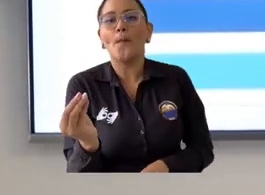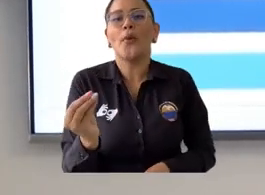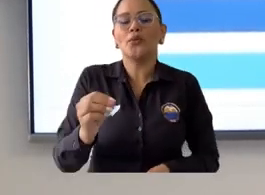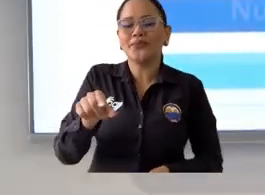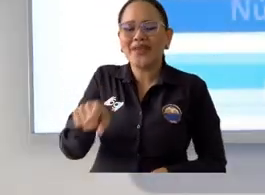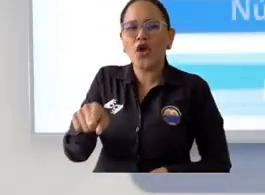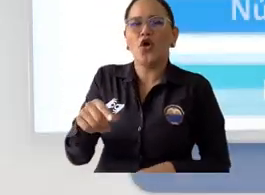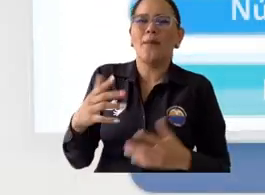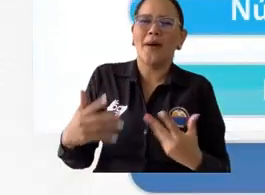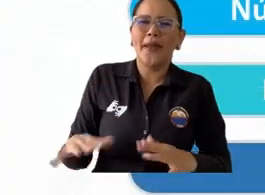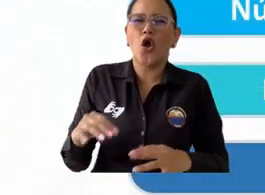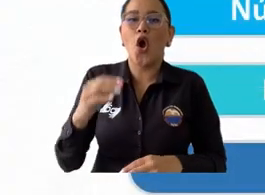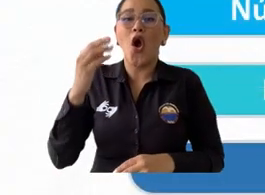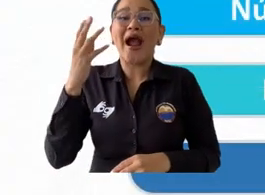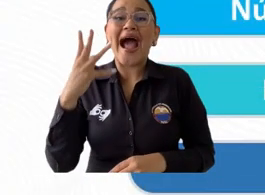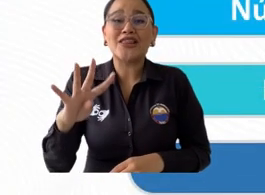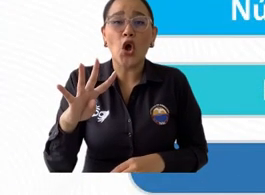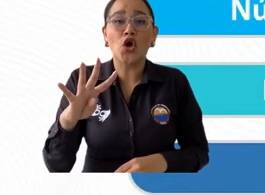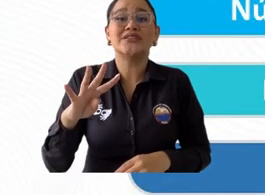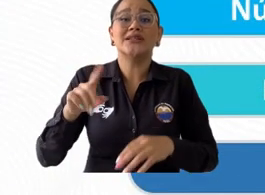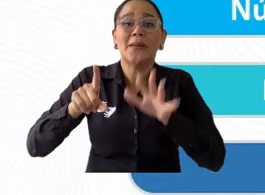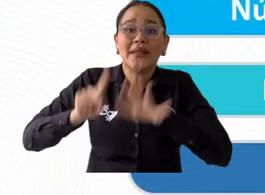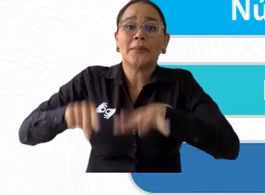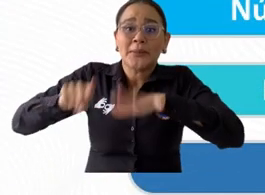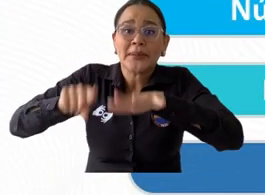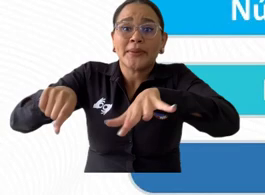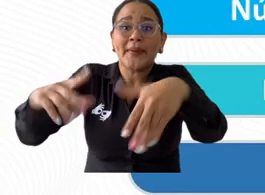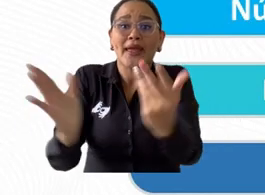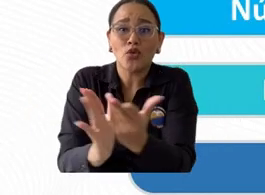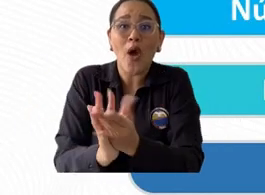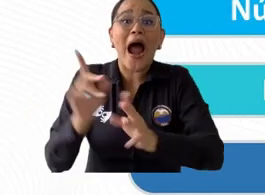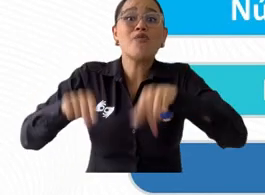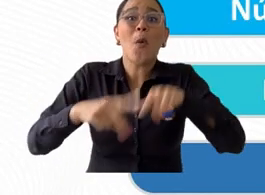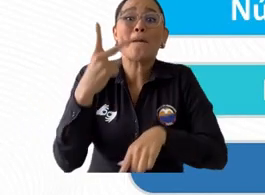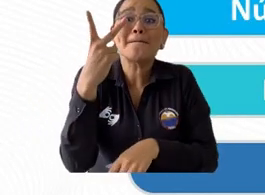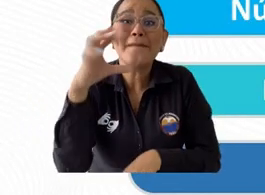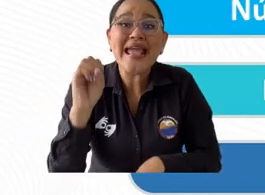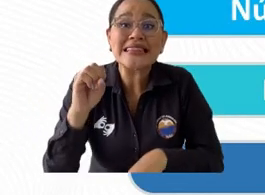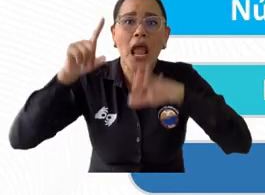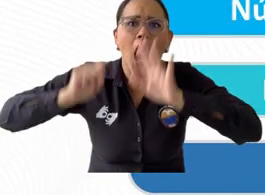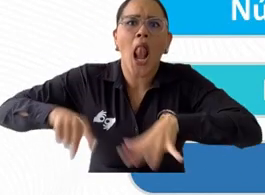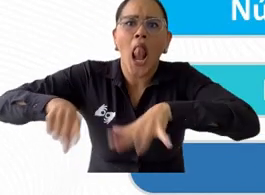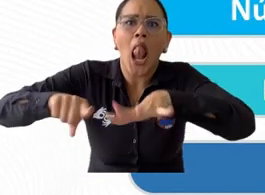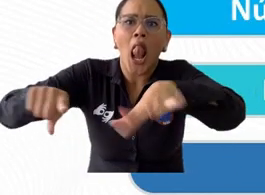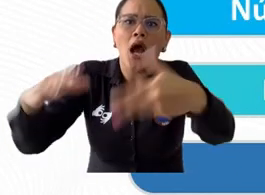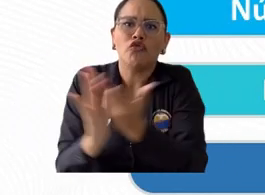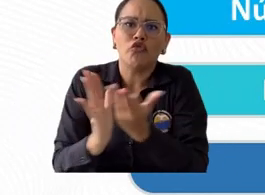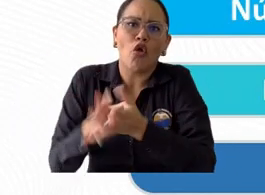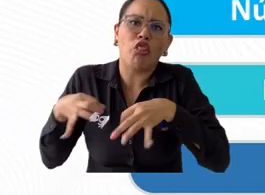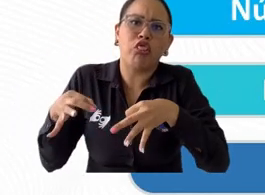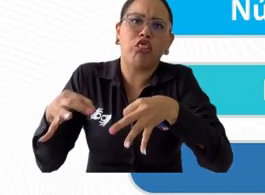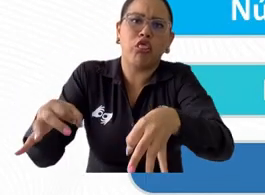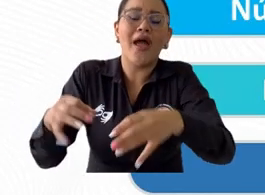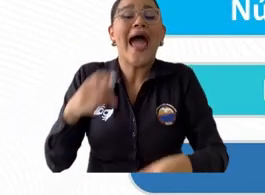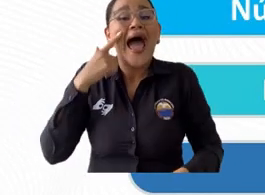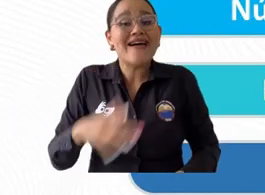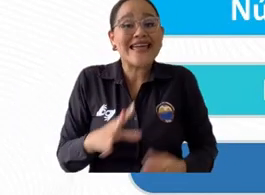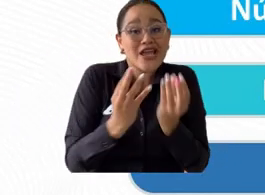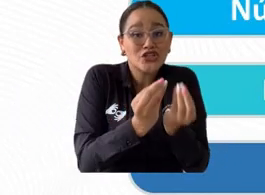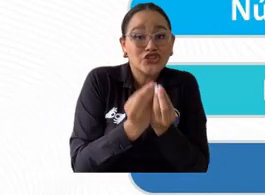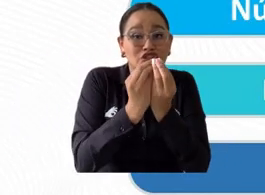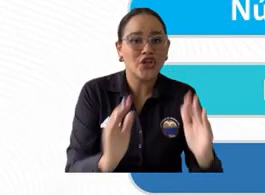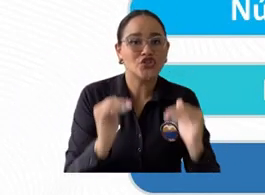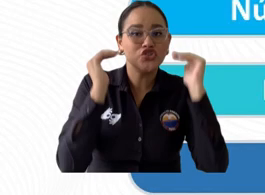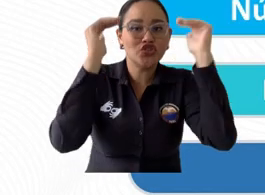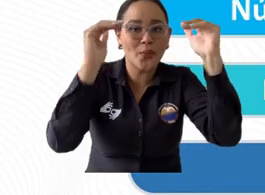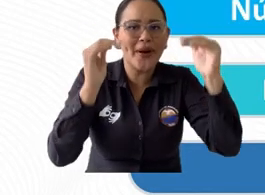mayoría con más de 14 matrículas algunos hasta con 20 matrículas lo que estamos también es pidiendo al consejo superior que nos autorice para el marco